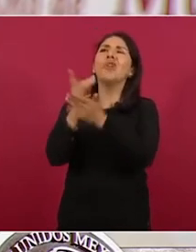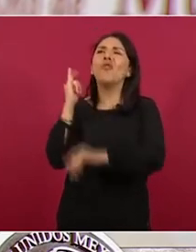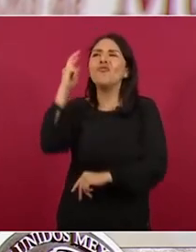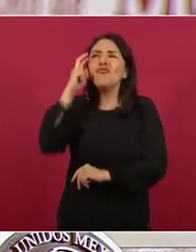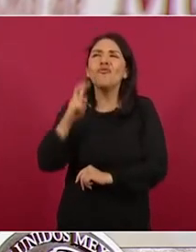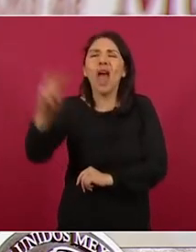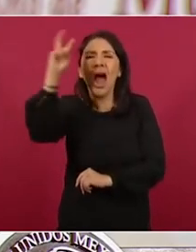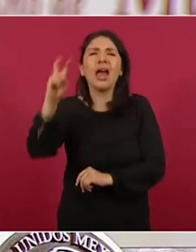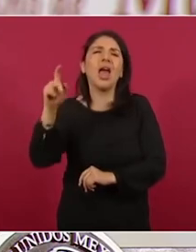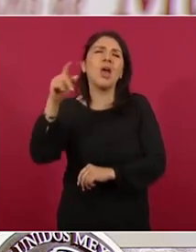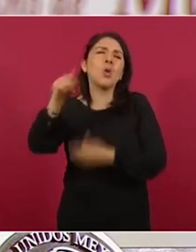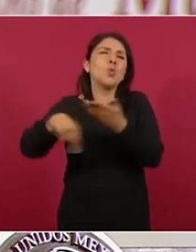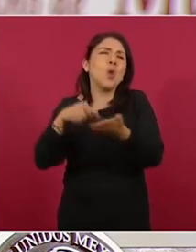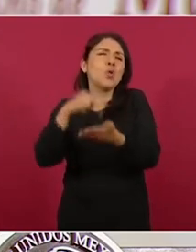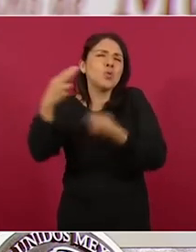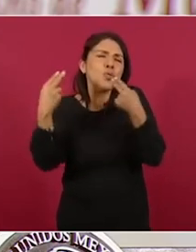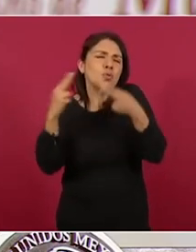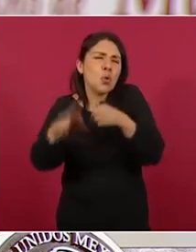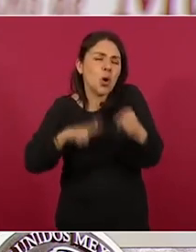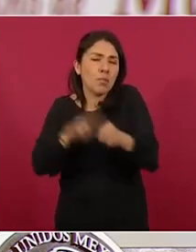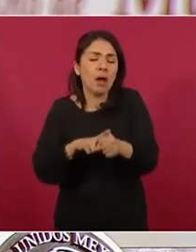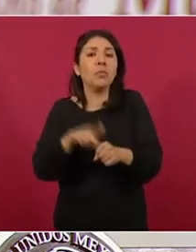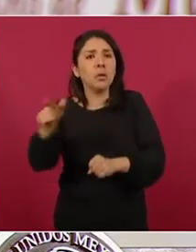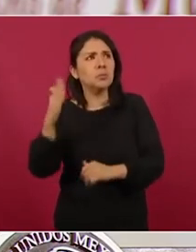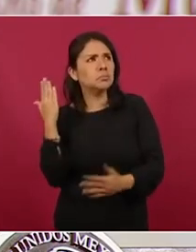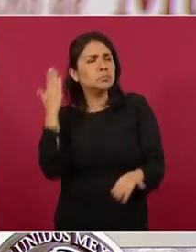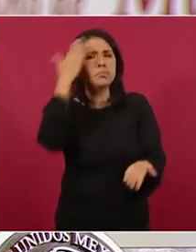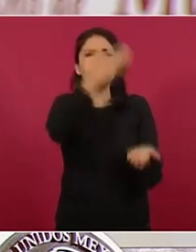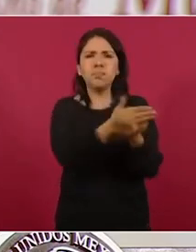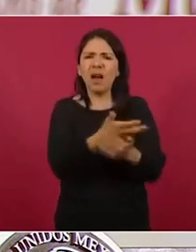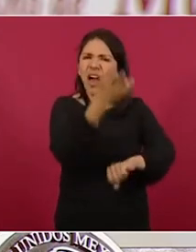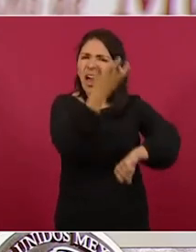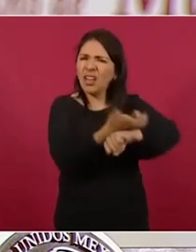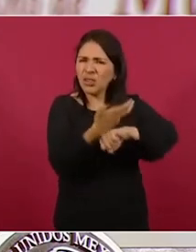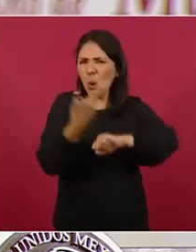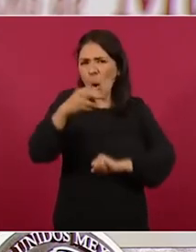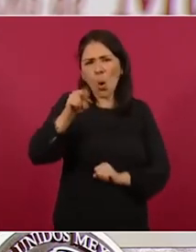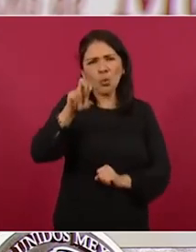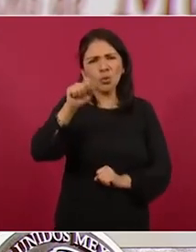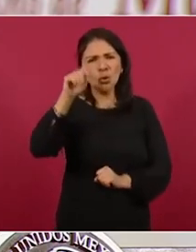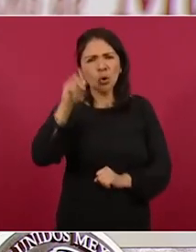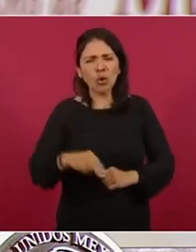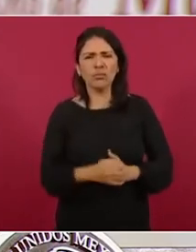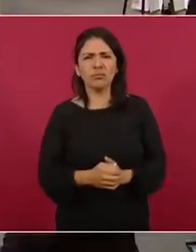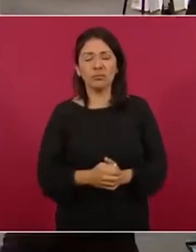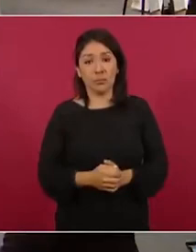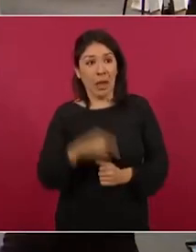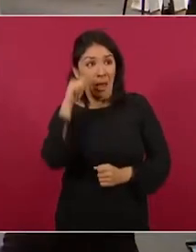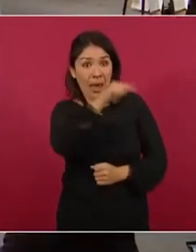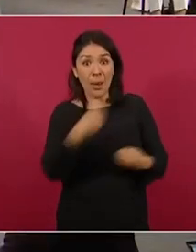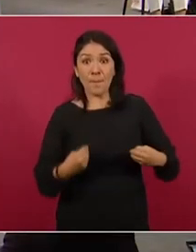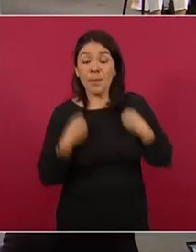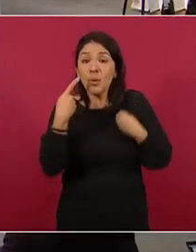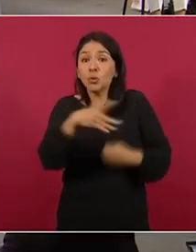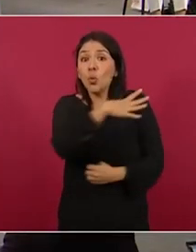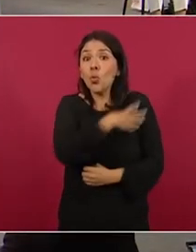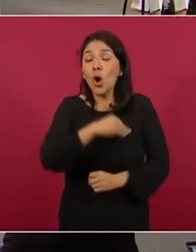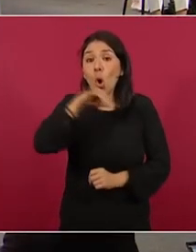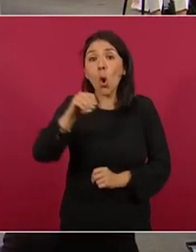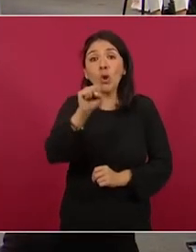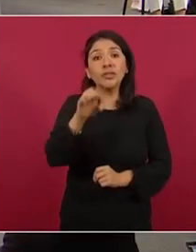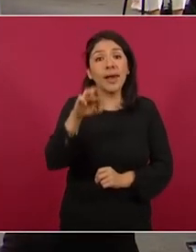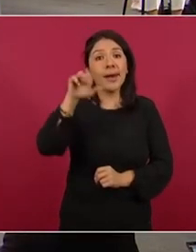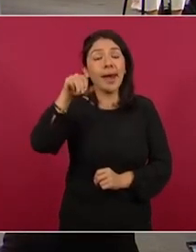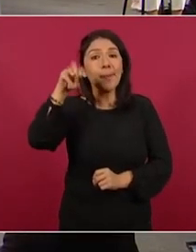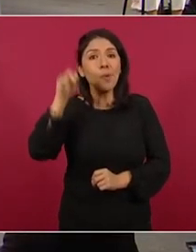se ha trasladado en los últimos días a Houston. donde recibe su hijo José Ramón López